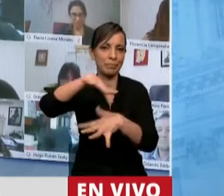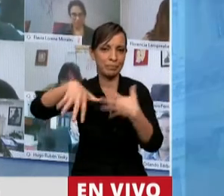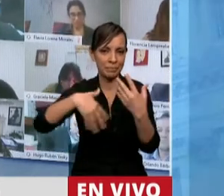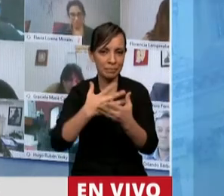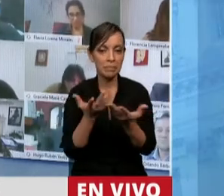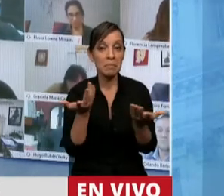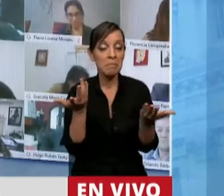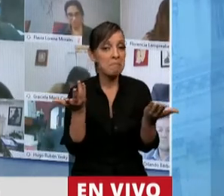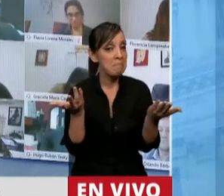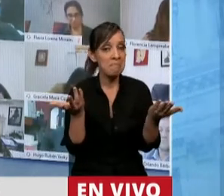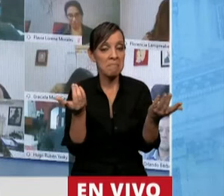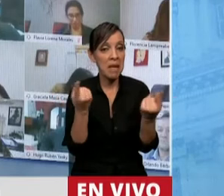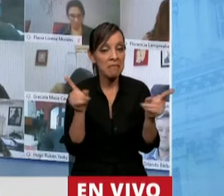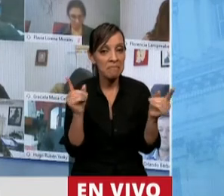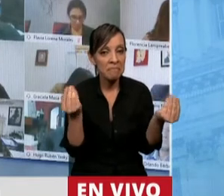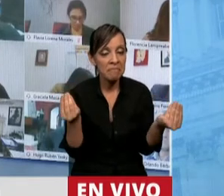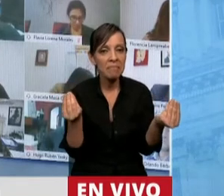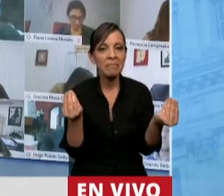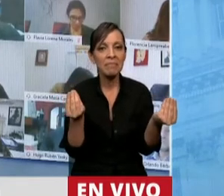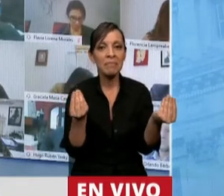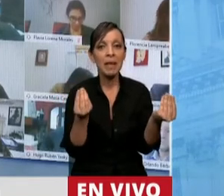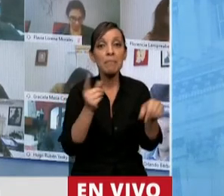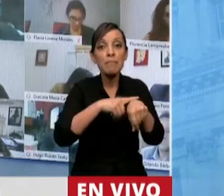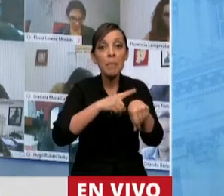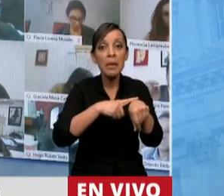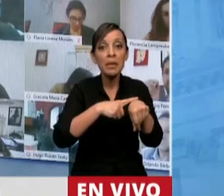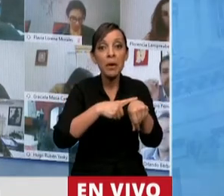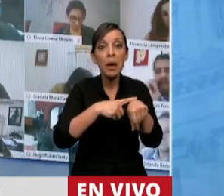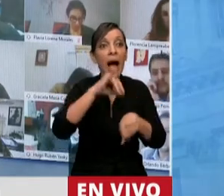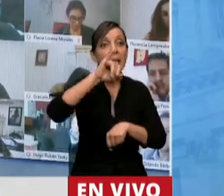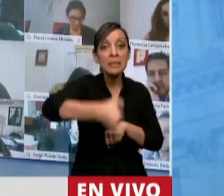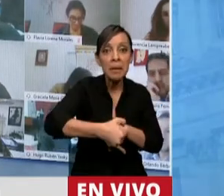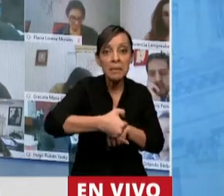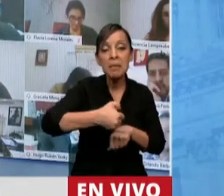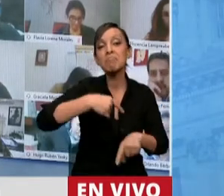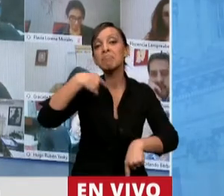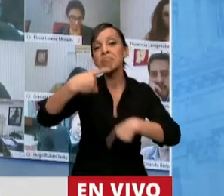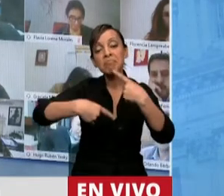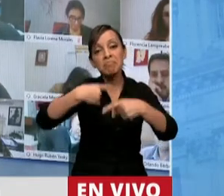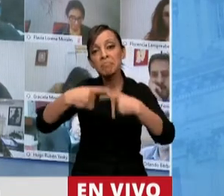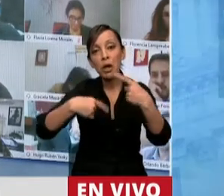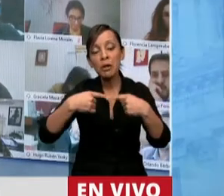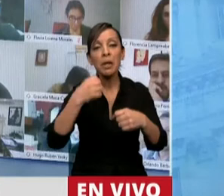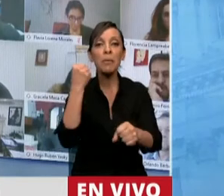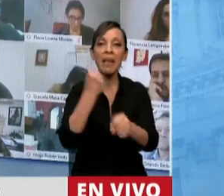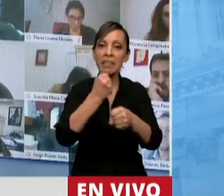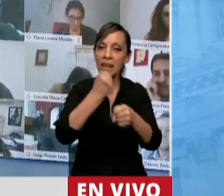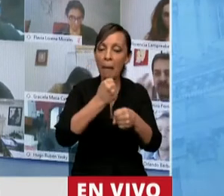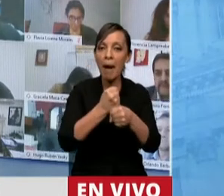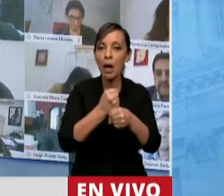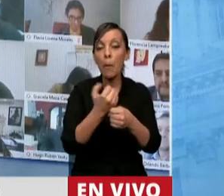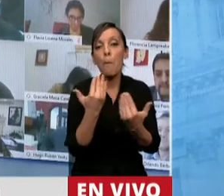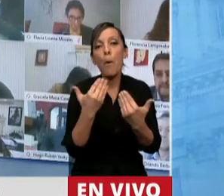Resulta que cuando se estaba aceptando que hubiera una continuidad de trabajo con la